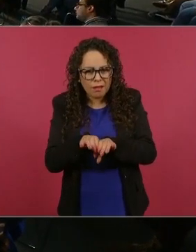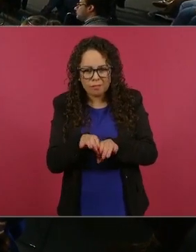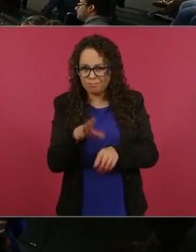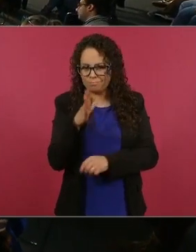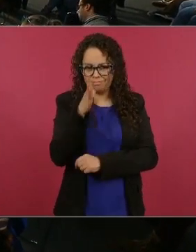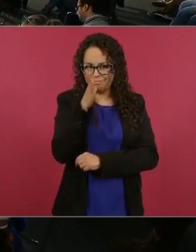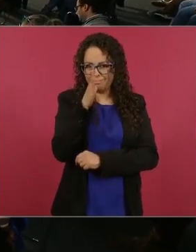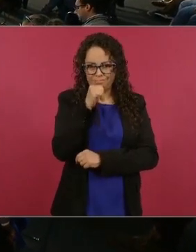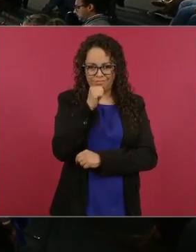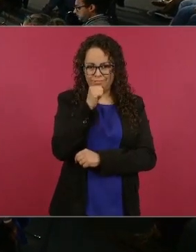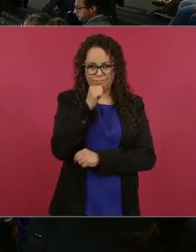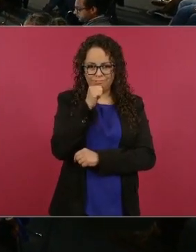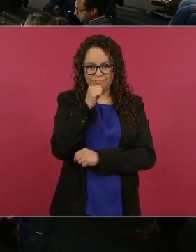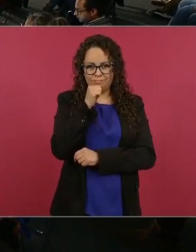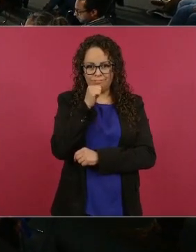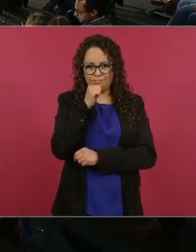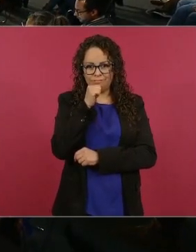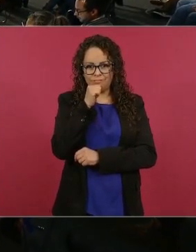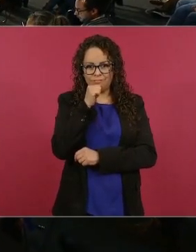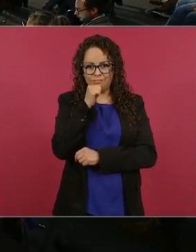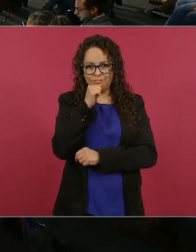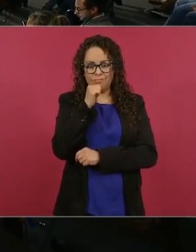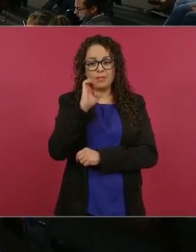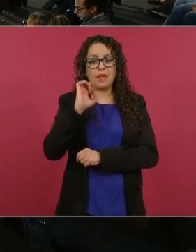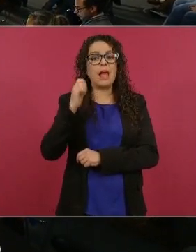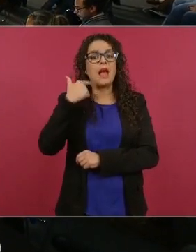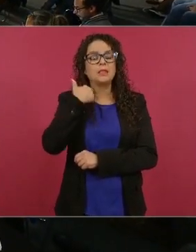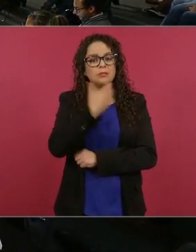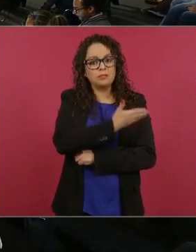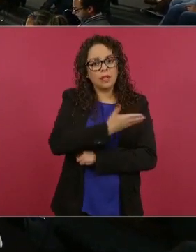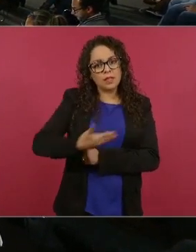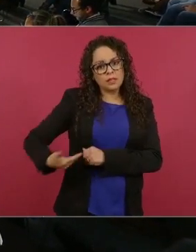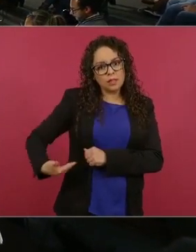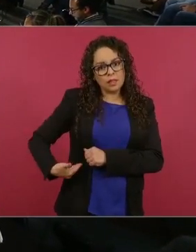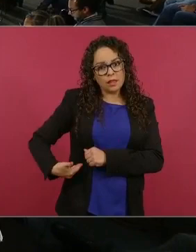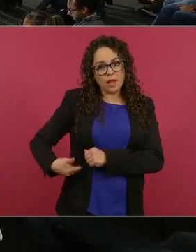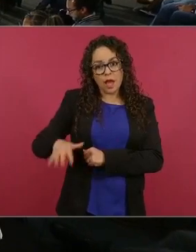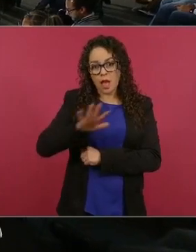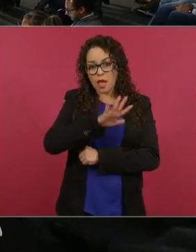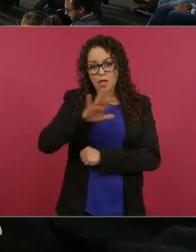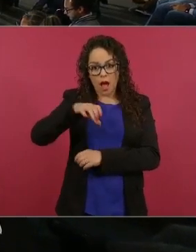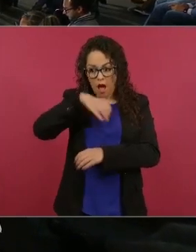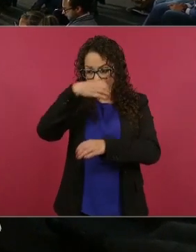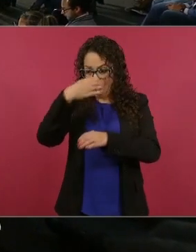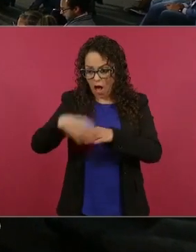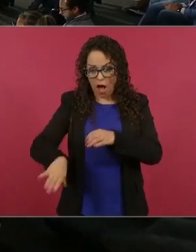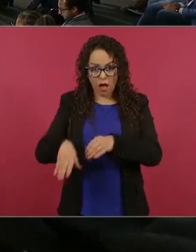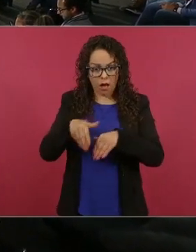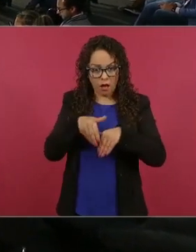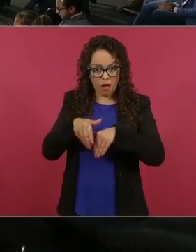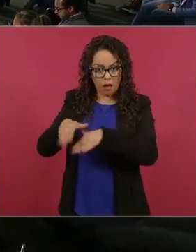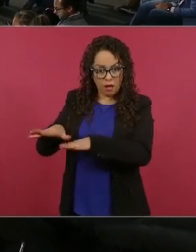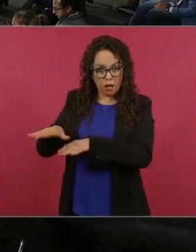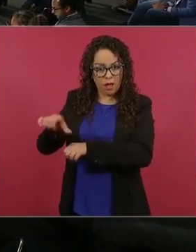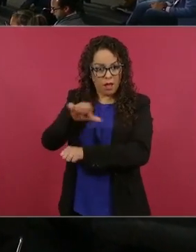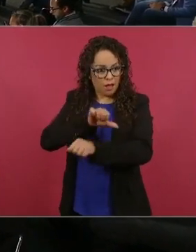pensiones millonarias, del presidente va a tener